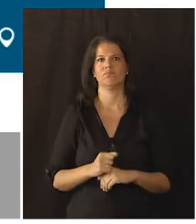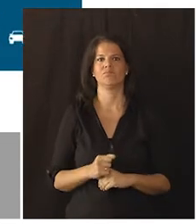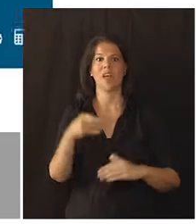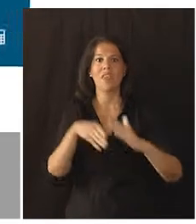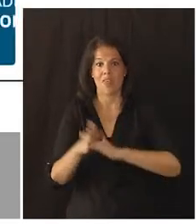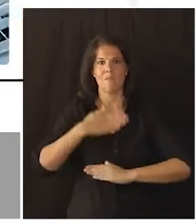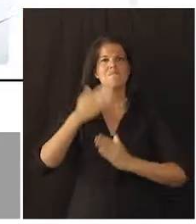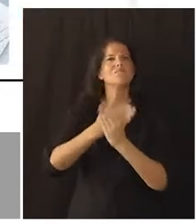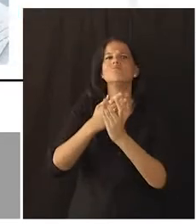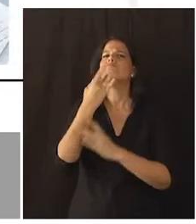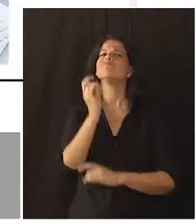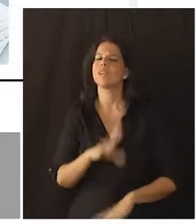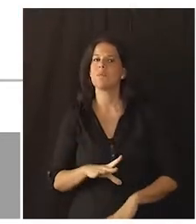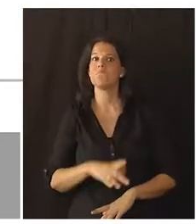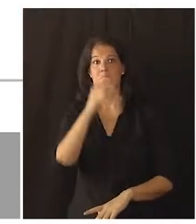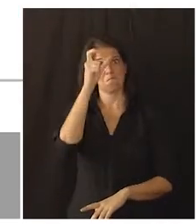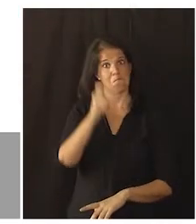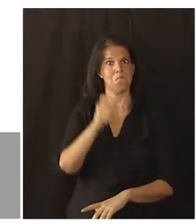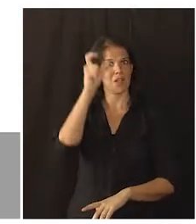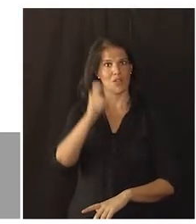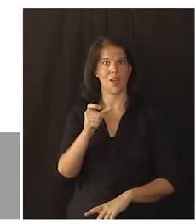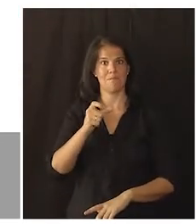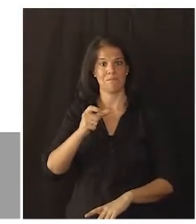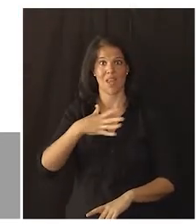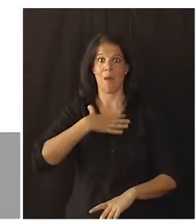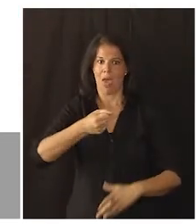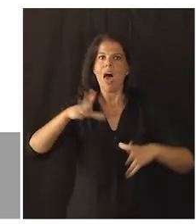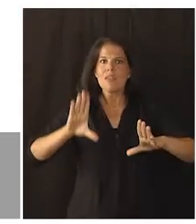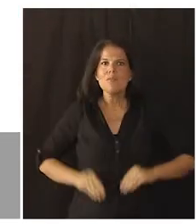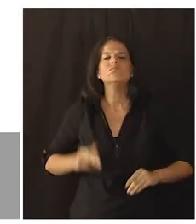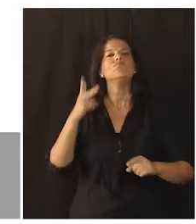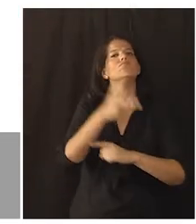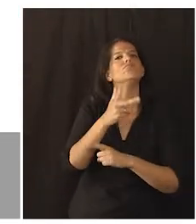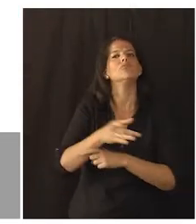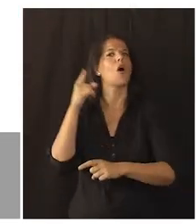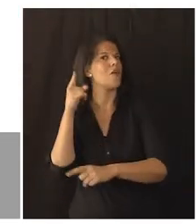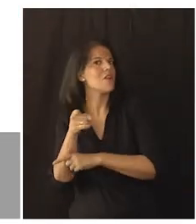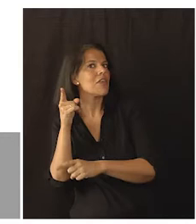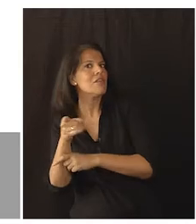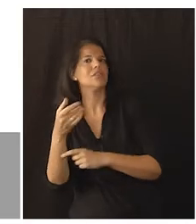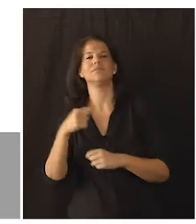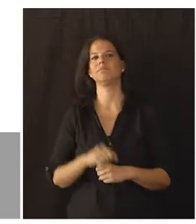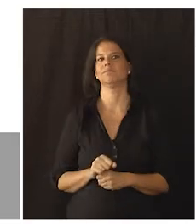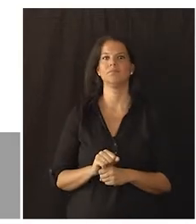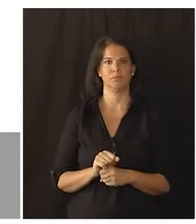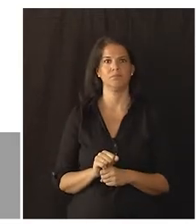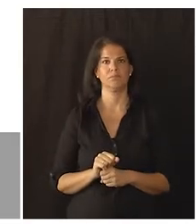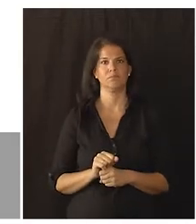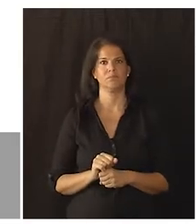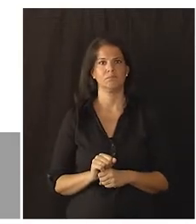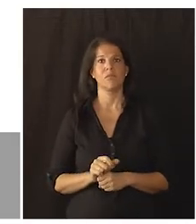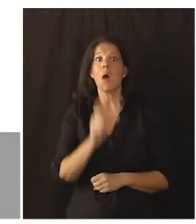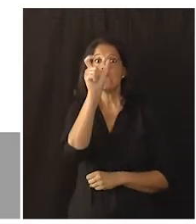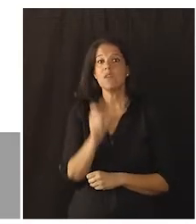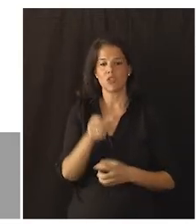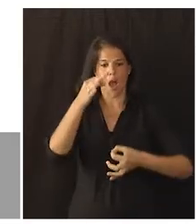¿Quién puede acceder a mi carpeta? Personas físicas, ciudadanos capaces de asumir derechos y obligaciones,